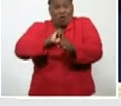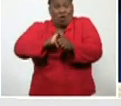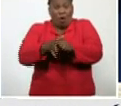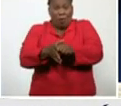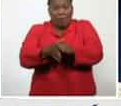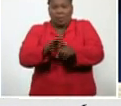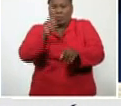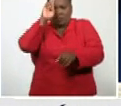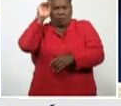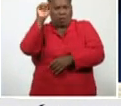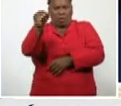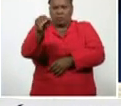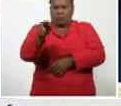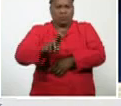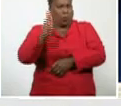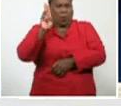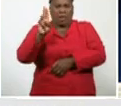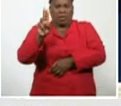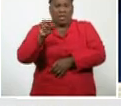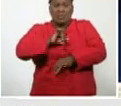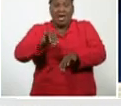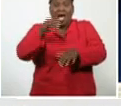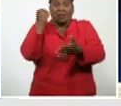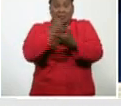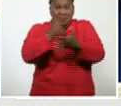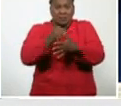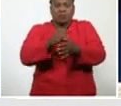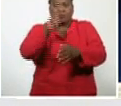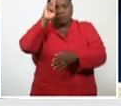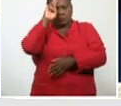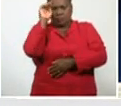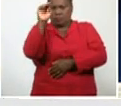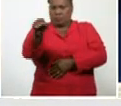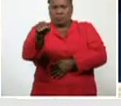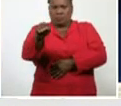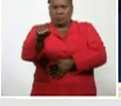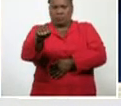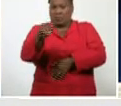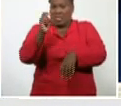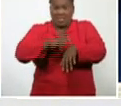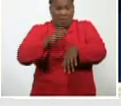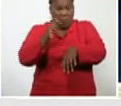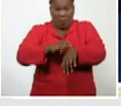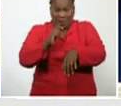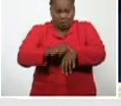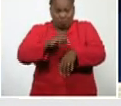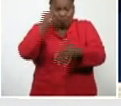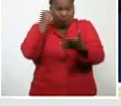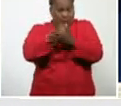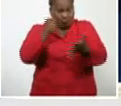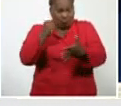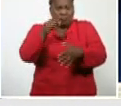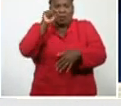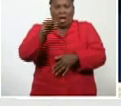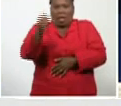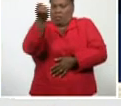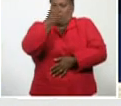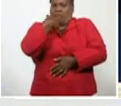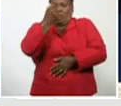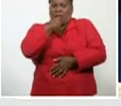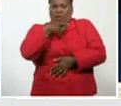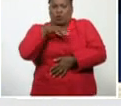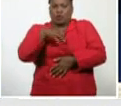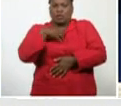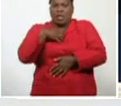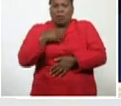momento, que se confirma, y su tratamiento, desde el momento, que se confirma, que hay una escalera, como le llaman,